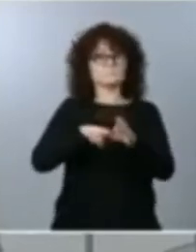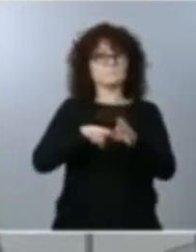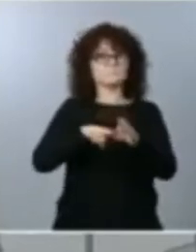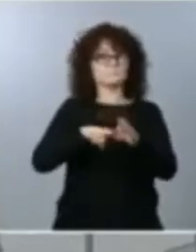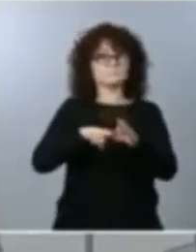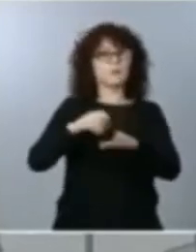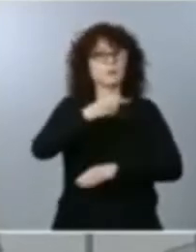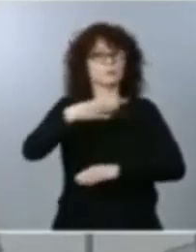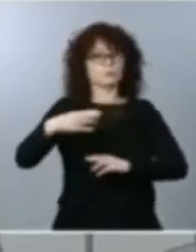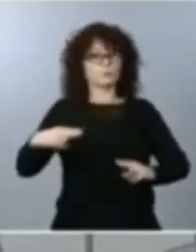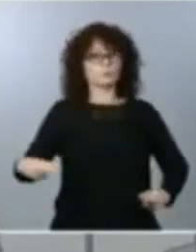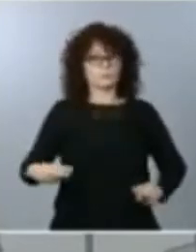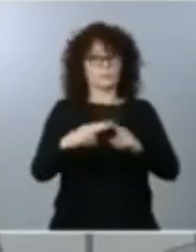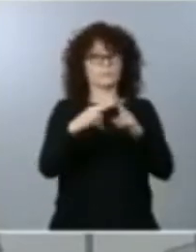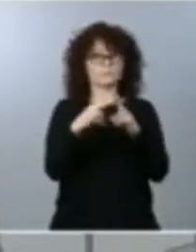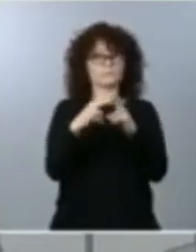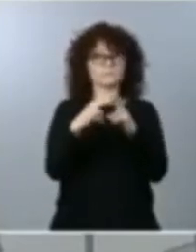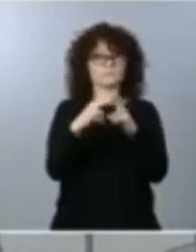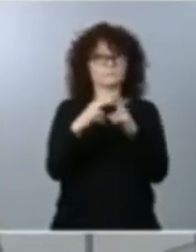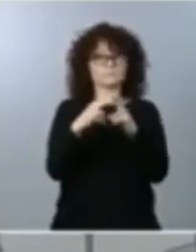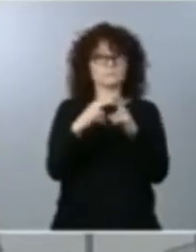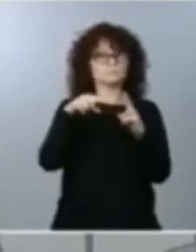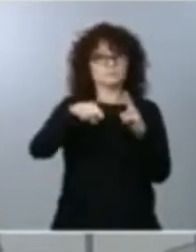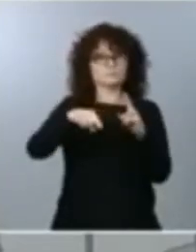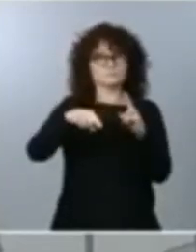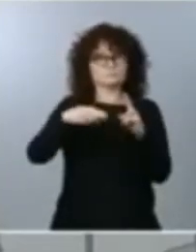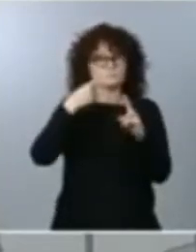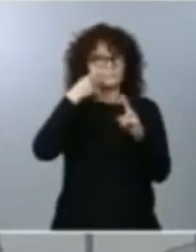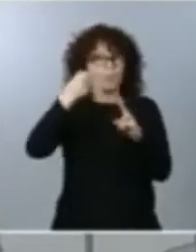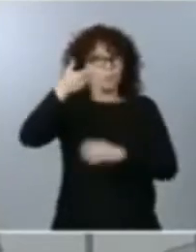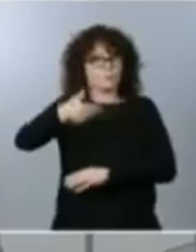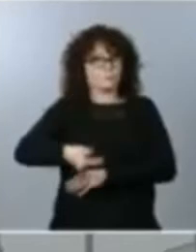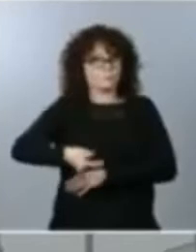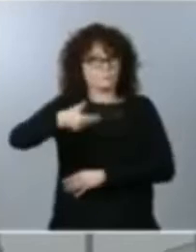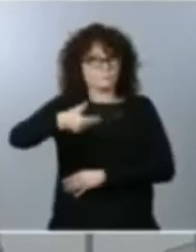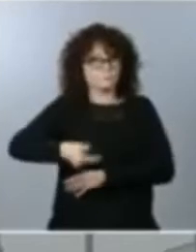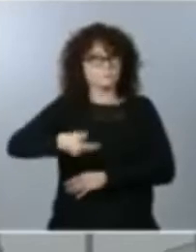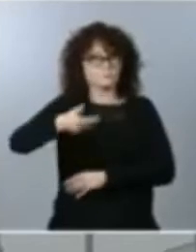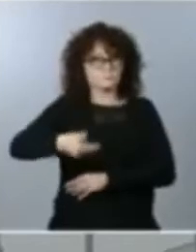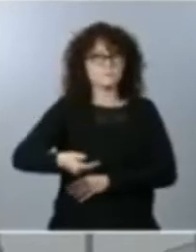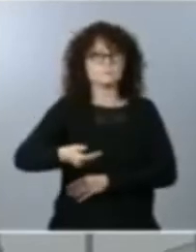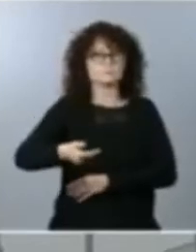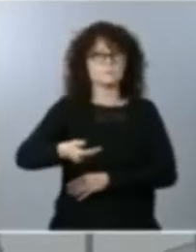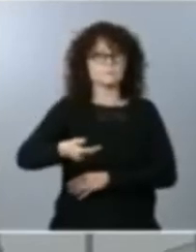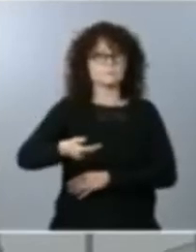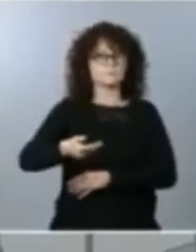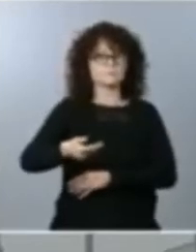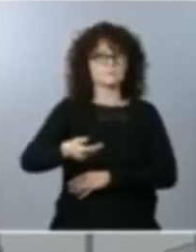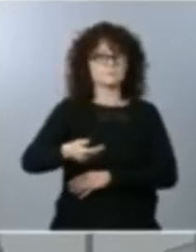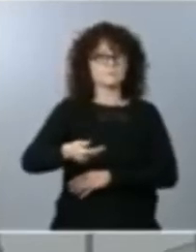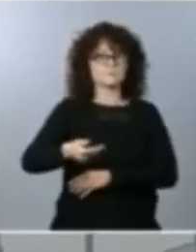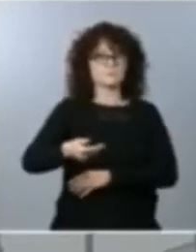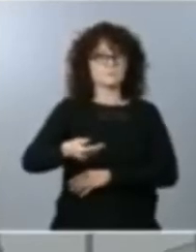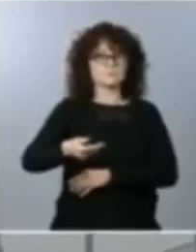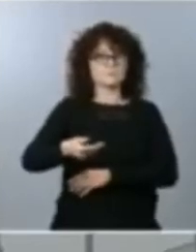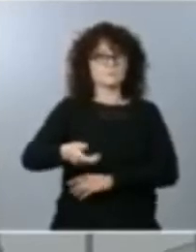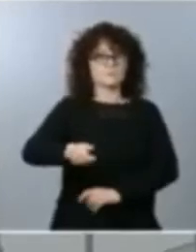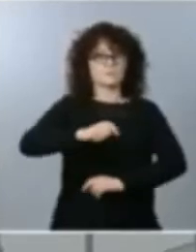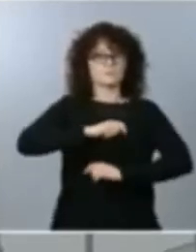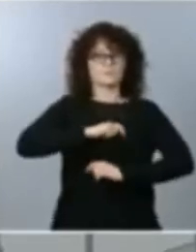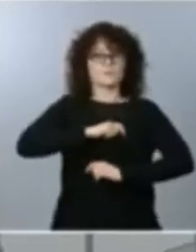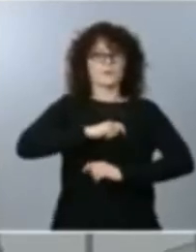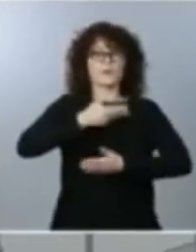por lo que su relevancia va incluso más allá del alivio que han supuesto para las cuentas de los países